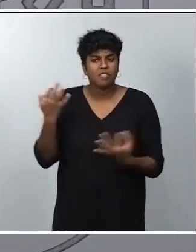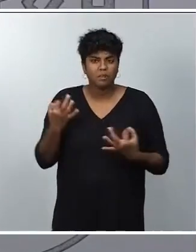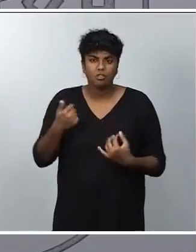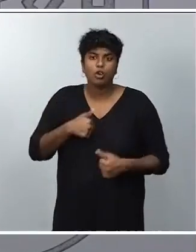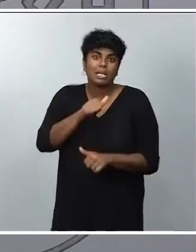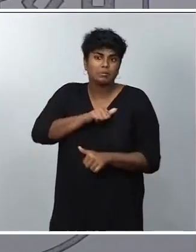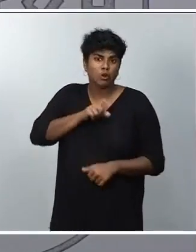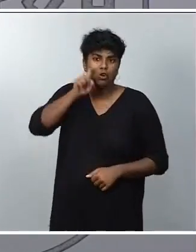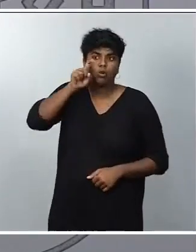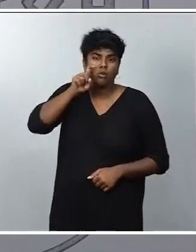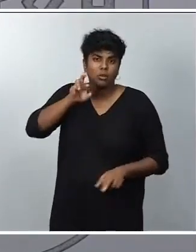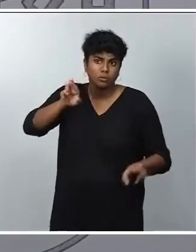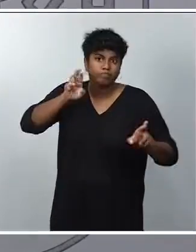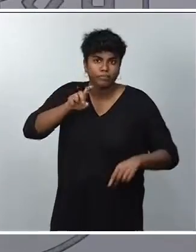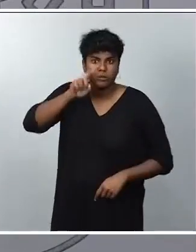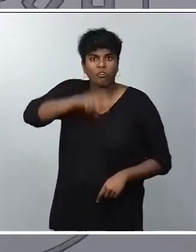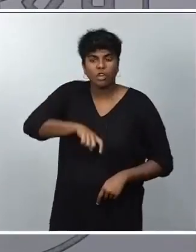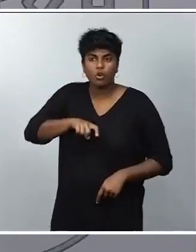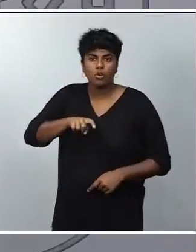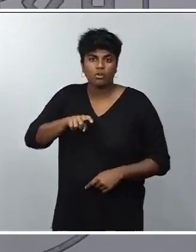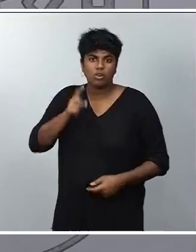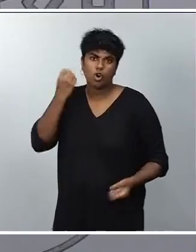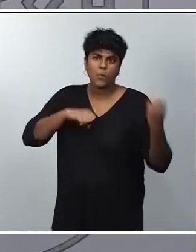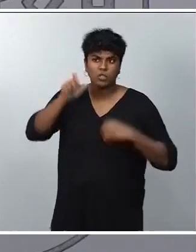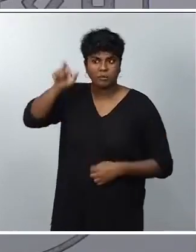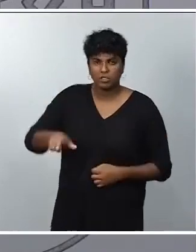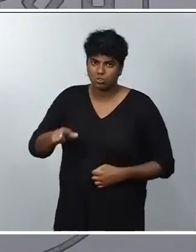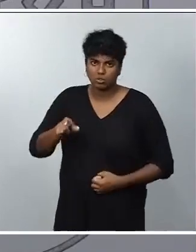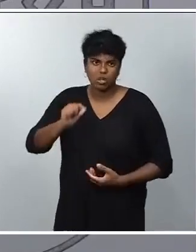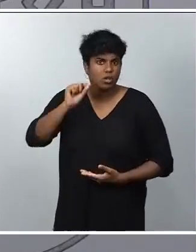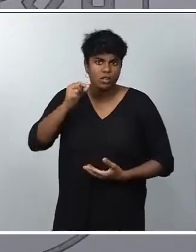del señor Feijó corrigiendo estos comportamientos del señor Aznar alzamiento del